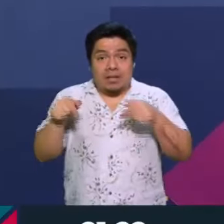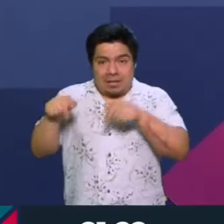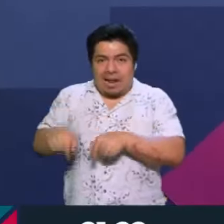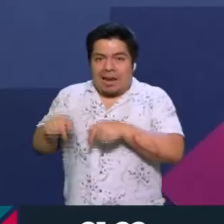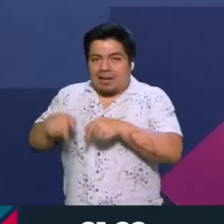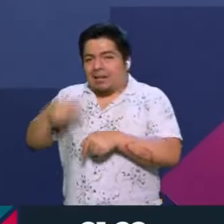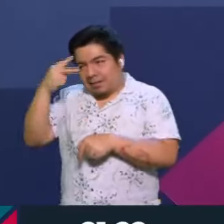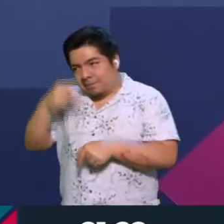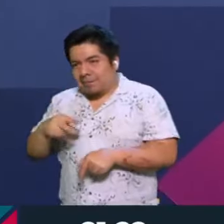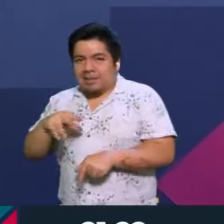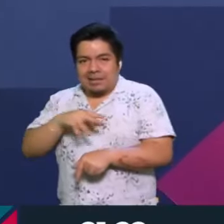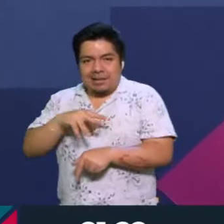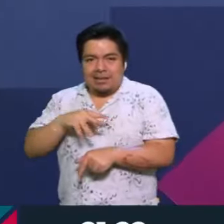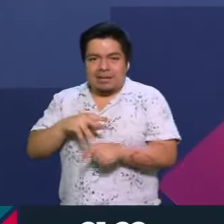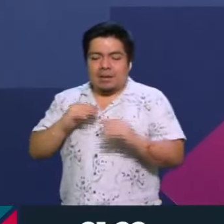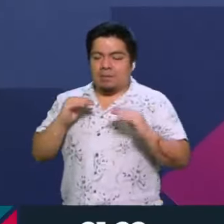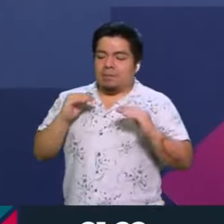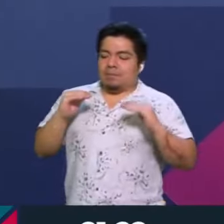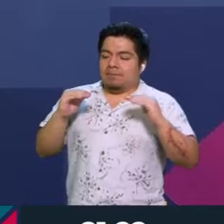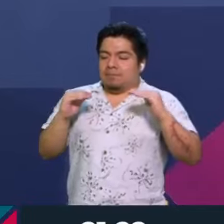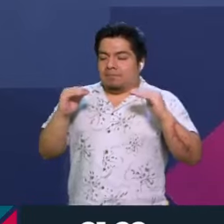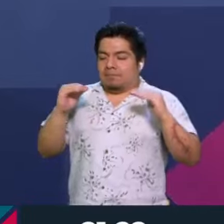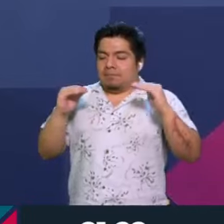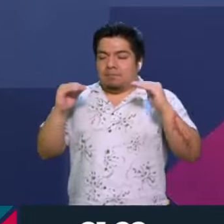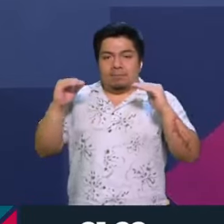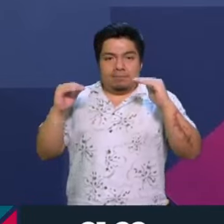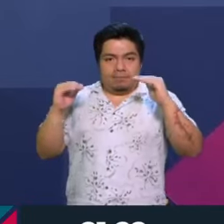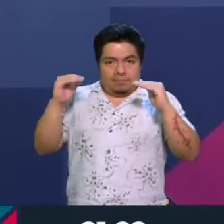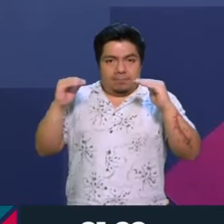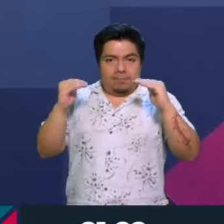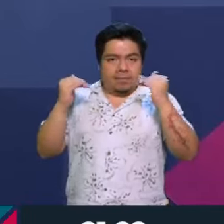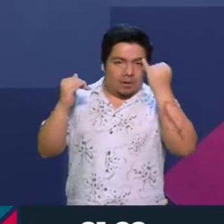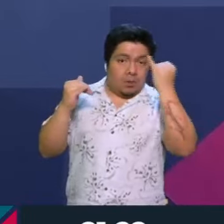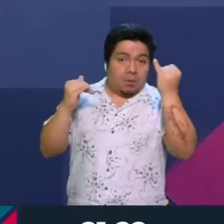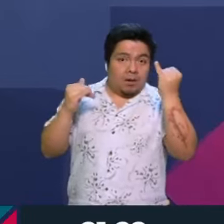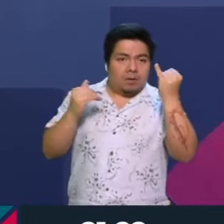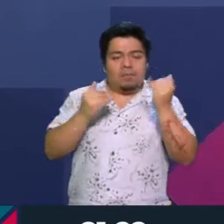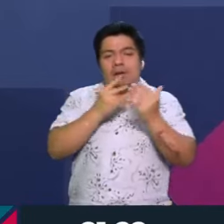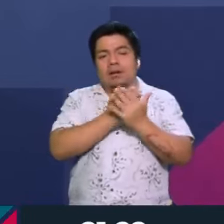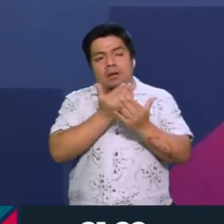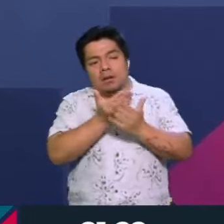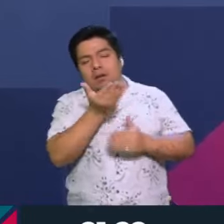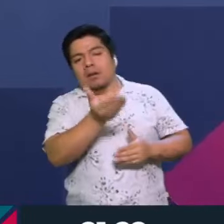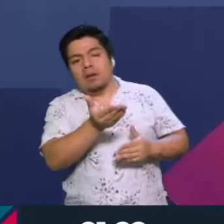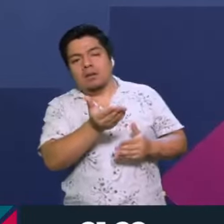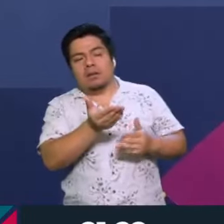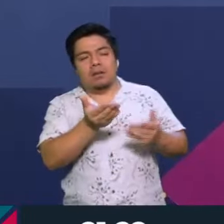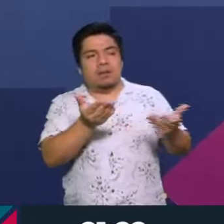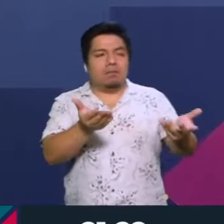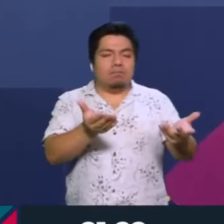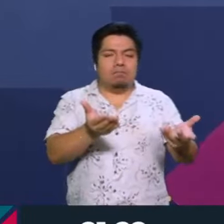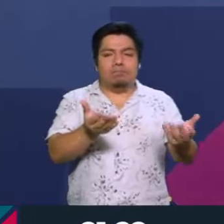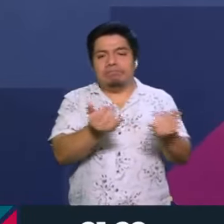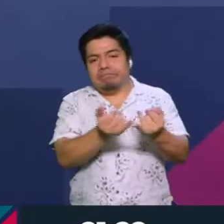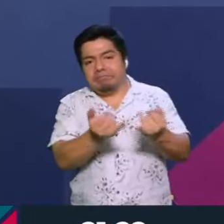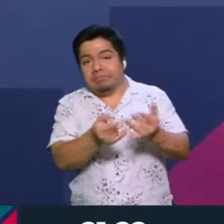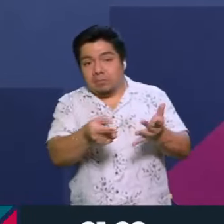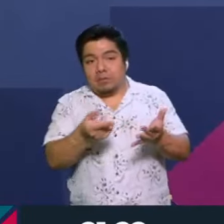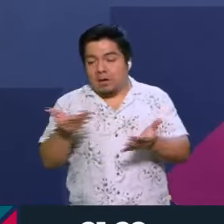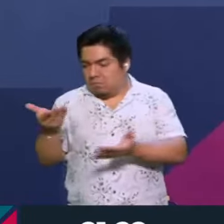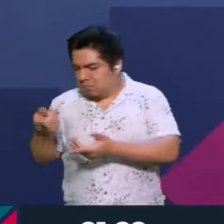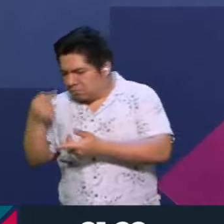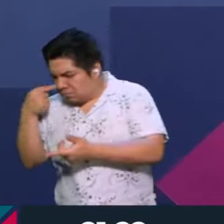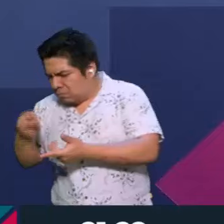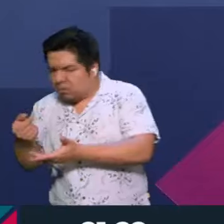nuestro país, que en realidad a la par de ver un elemento ideológico, una propuesta ideológica, también hubo resultados